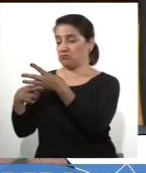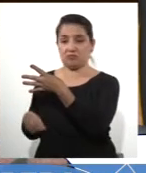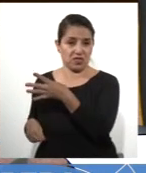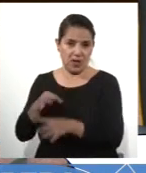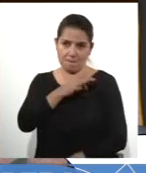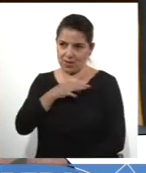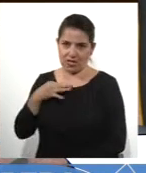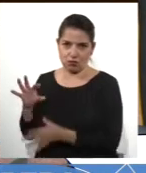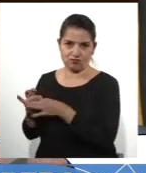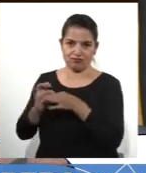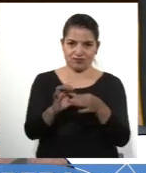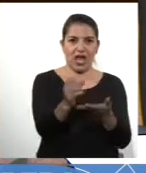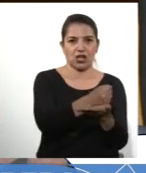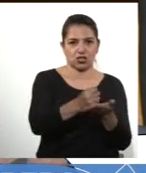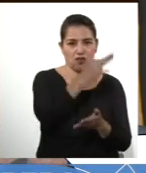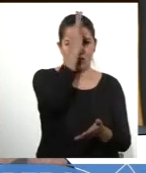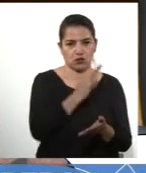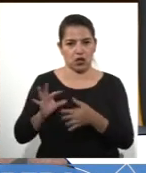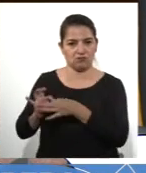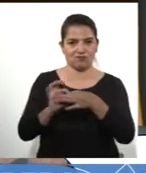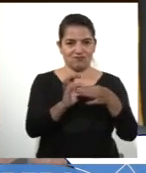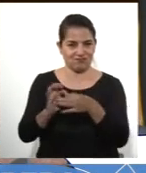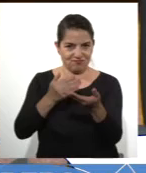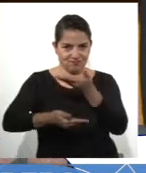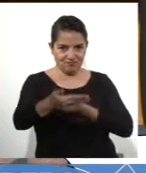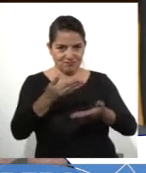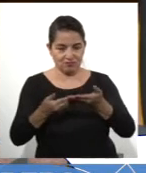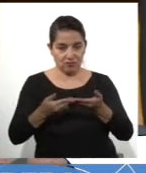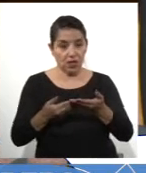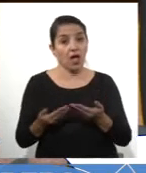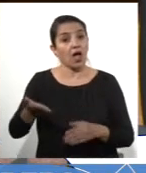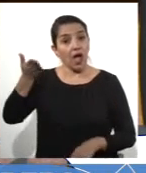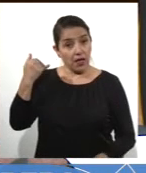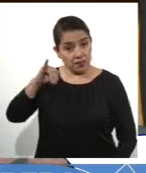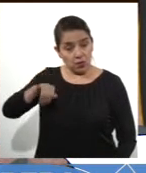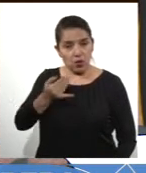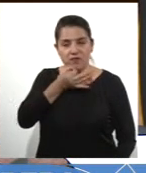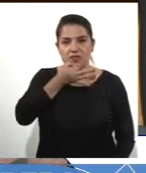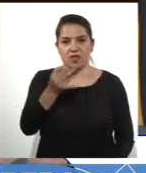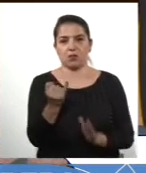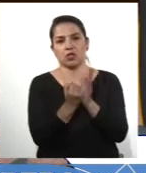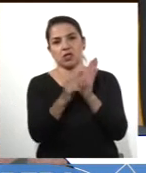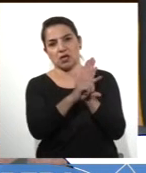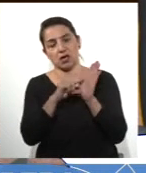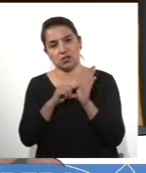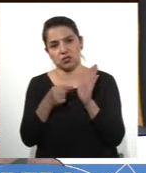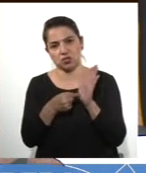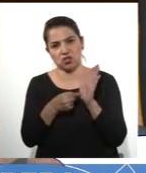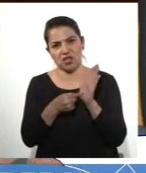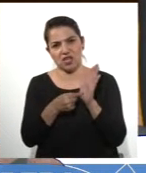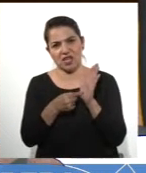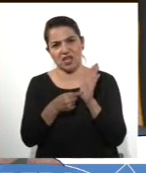asociaciones de funcionarios. En ese momento dijimos que estas indicaciones tenían que contar con la